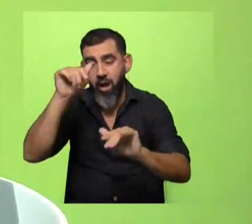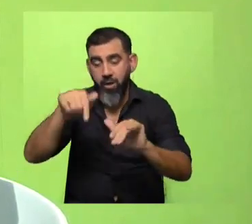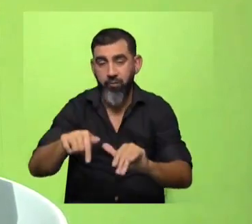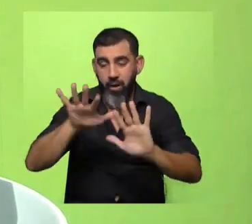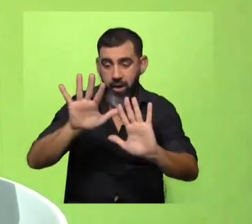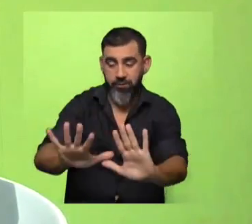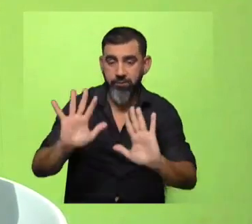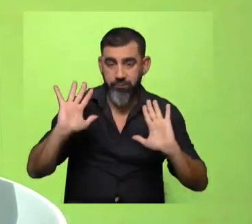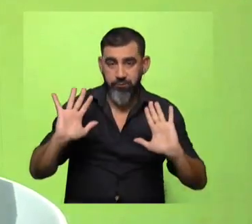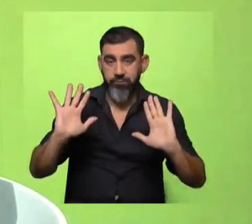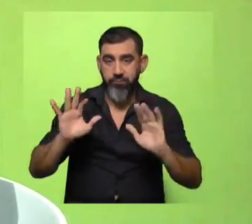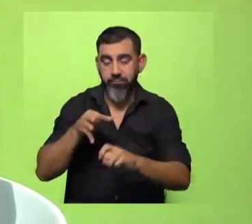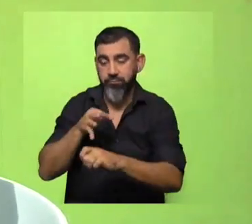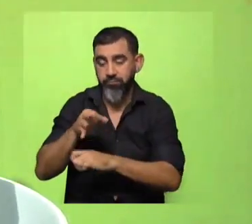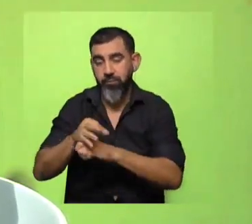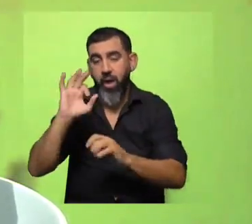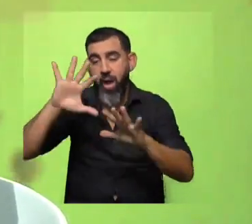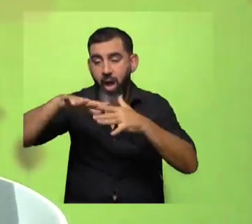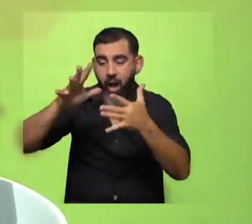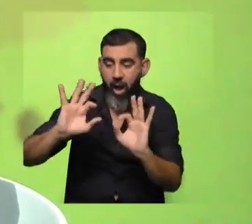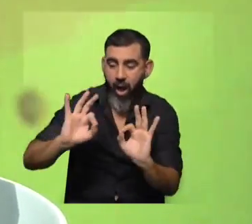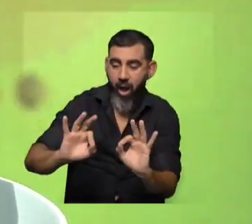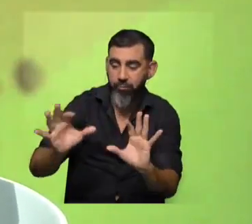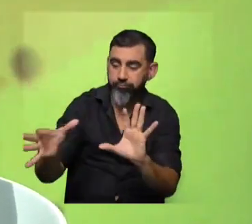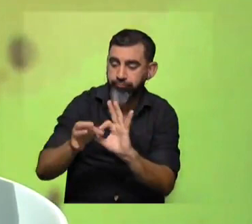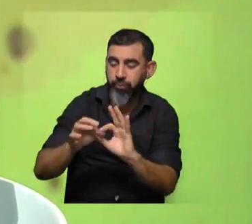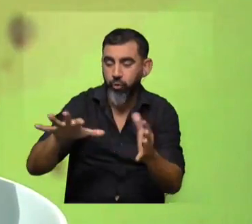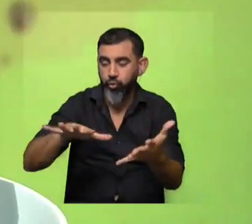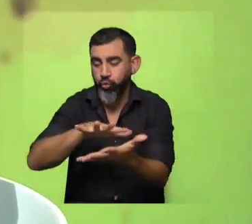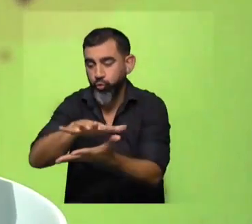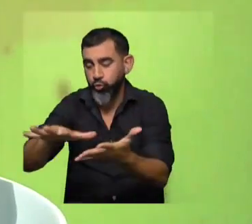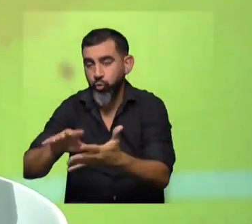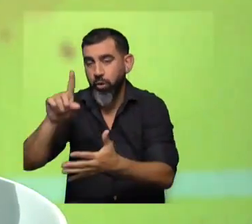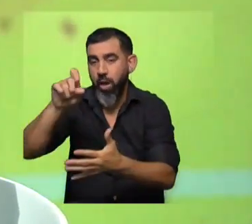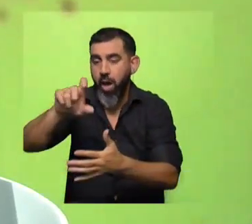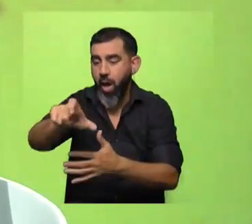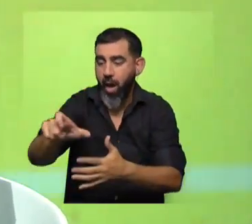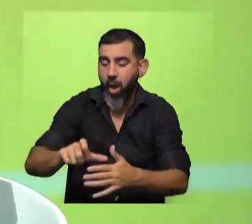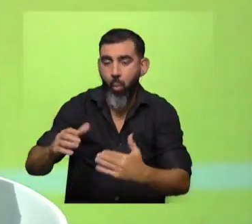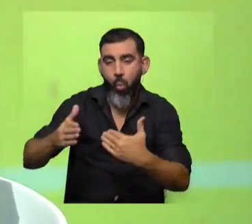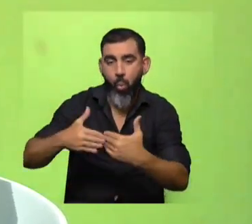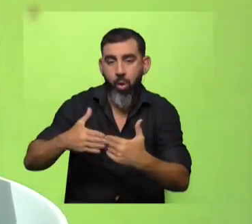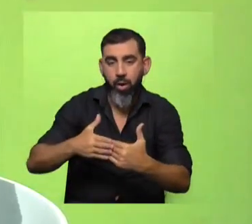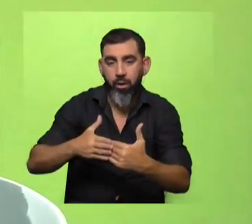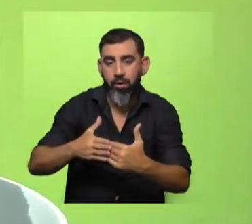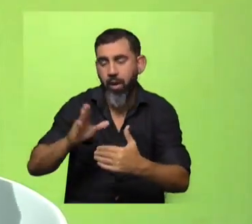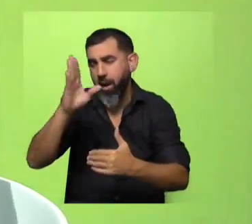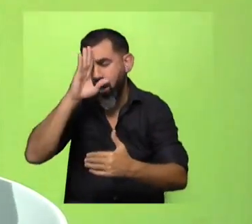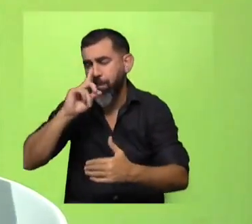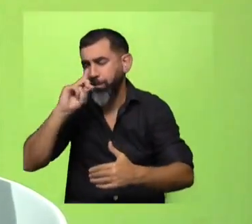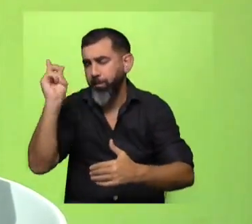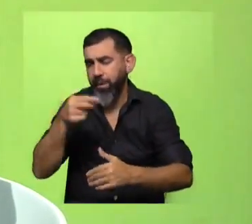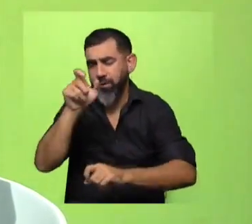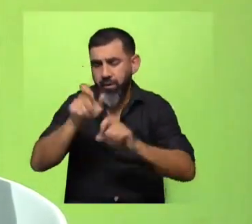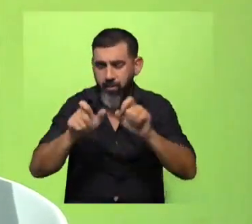es esta, y es un arbusto que está asociado a zonas donde corre agua, bueno, ahí eso rápidamente es